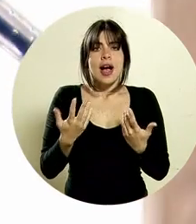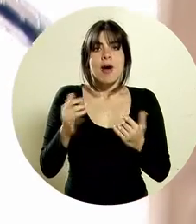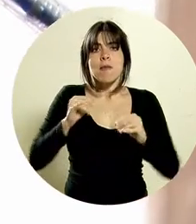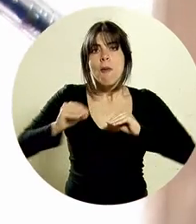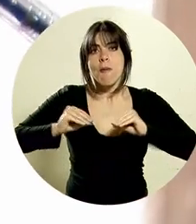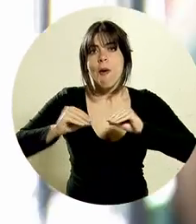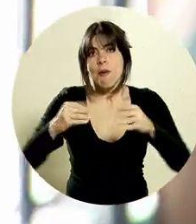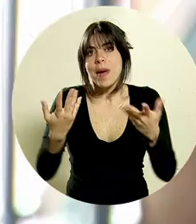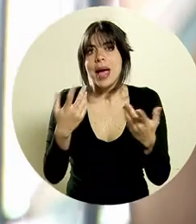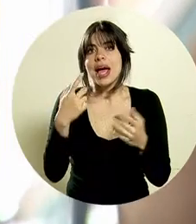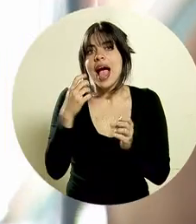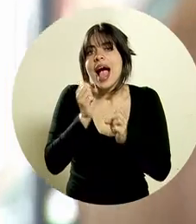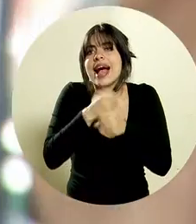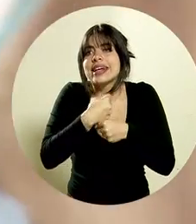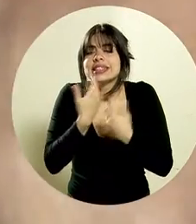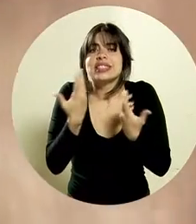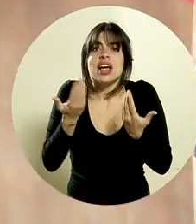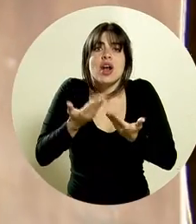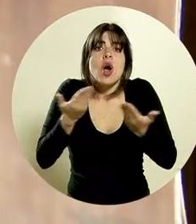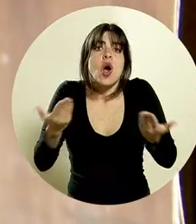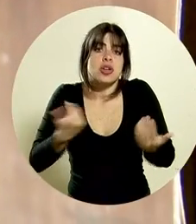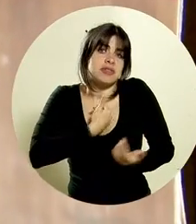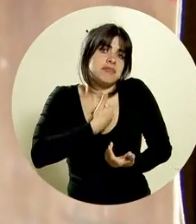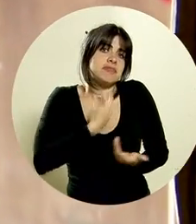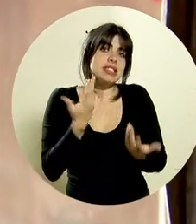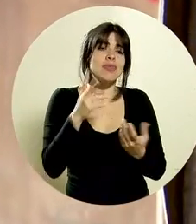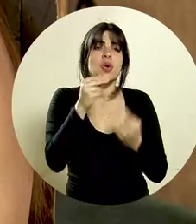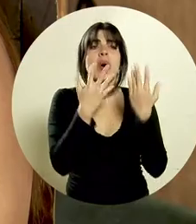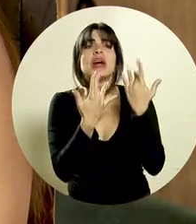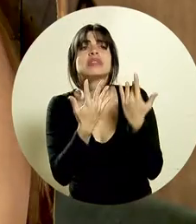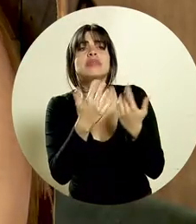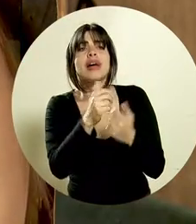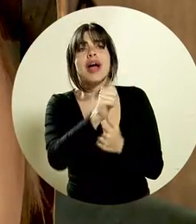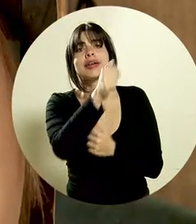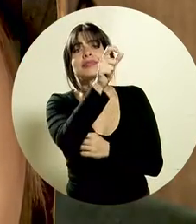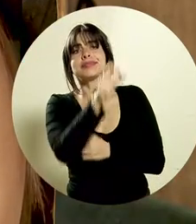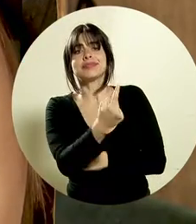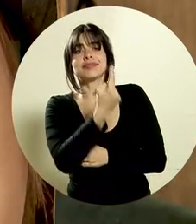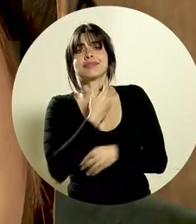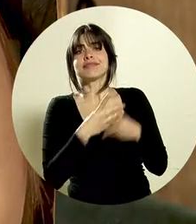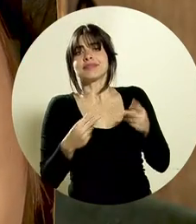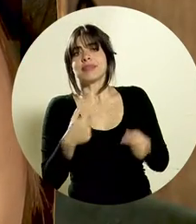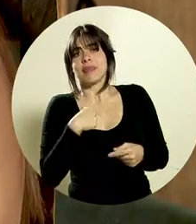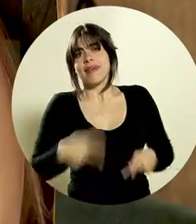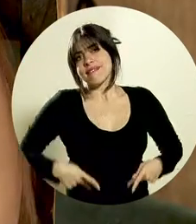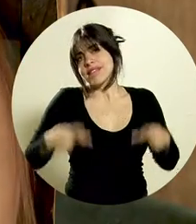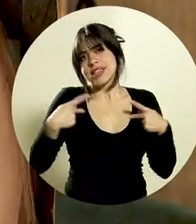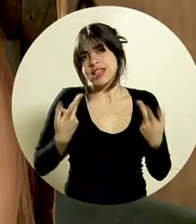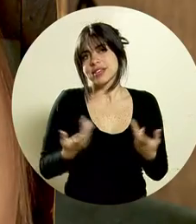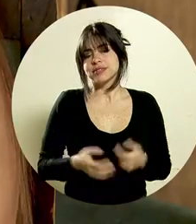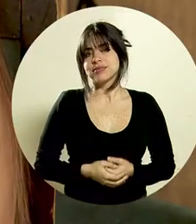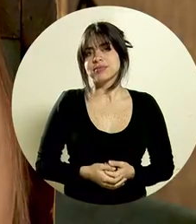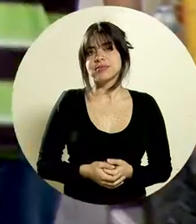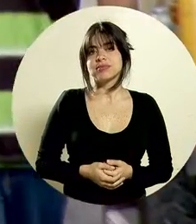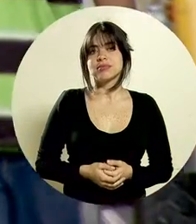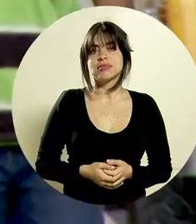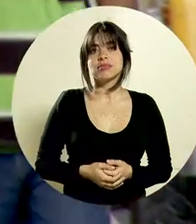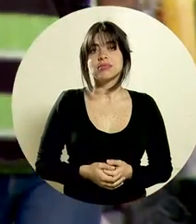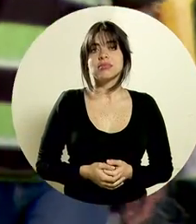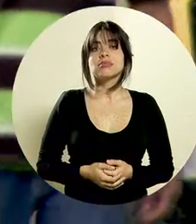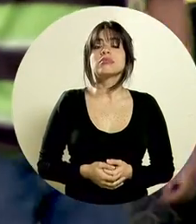pues a moverse, verdad A hacer las cosas por uno mismo, no esperar que nadie venga a resolverle la vida